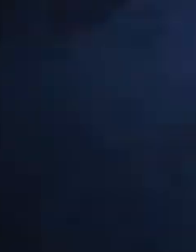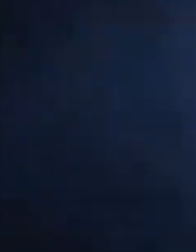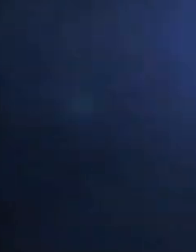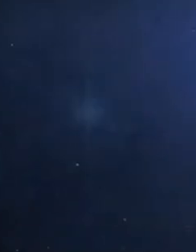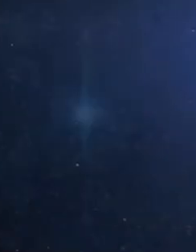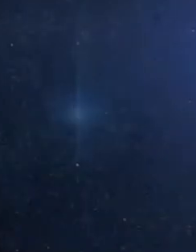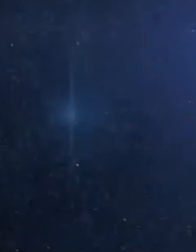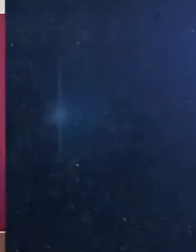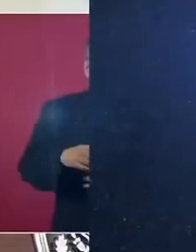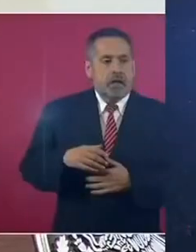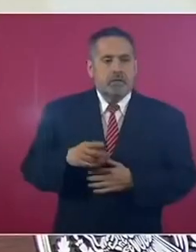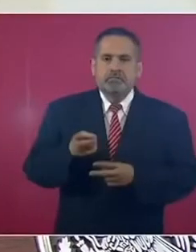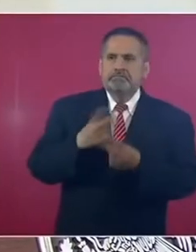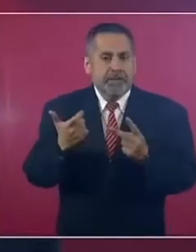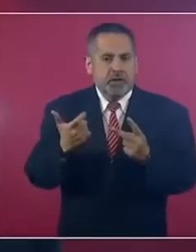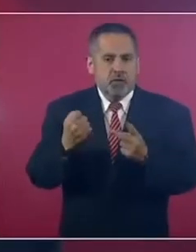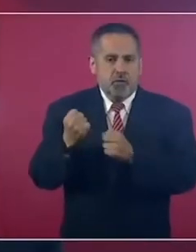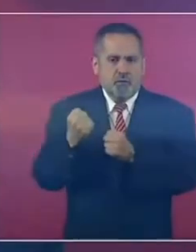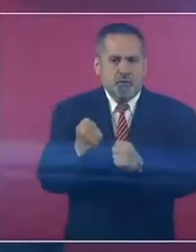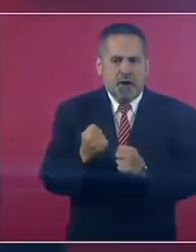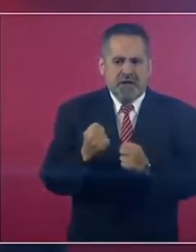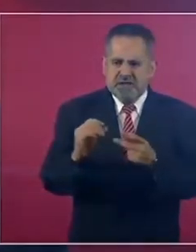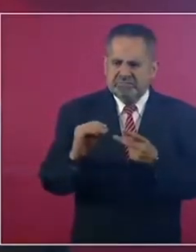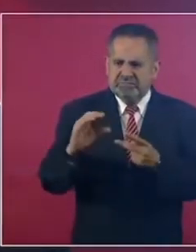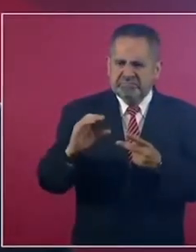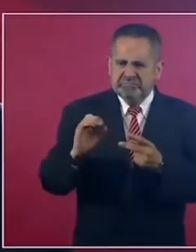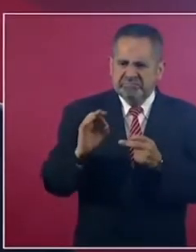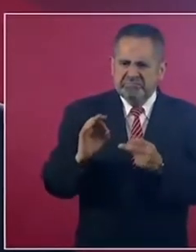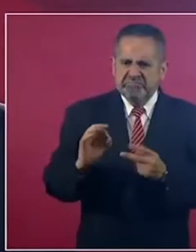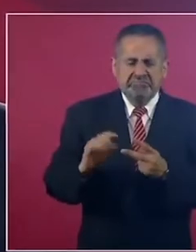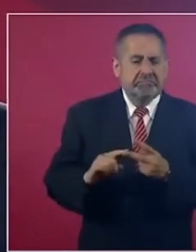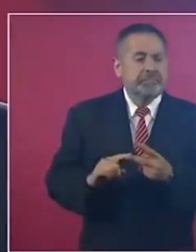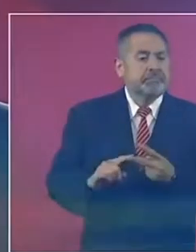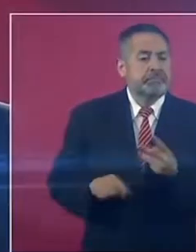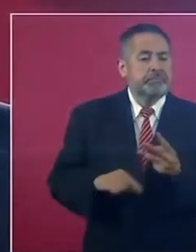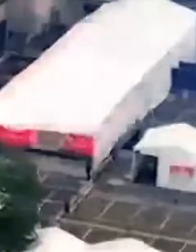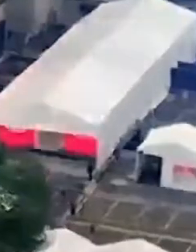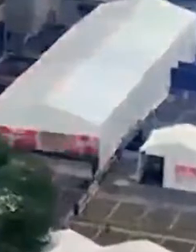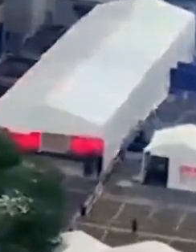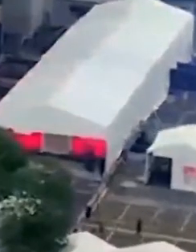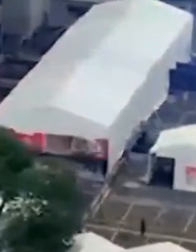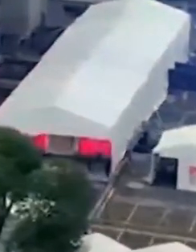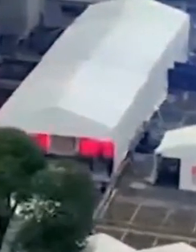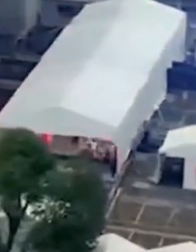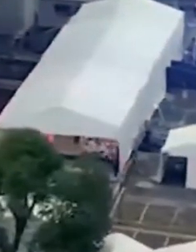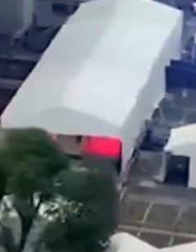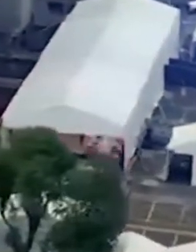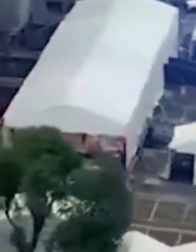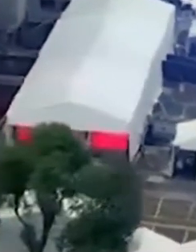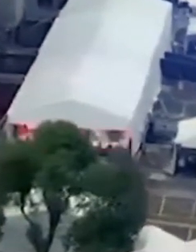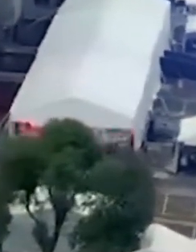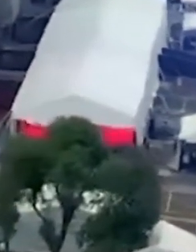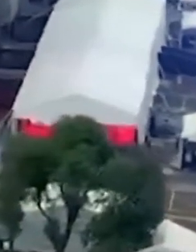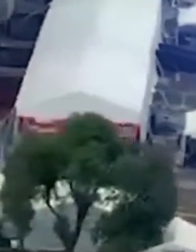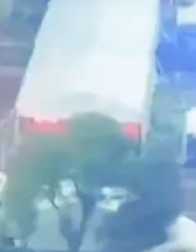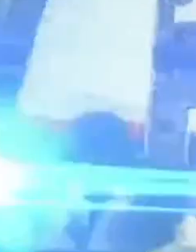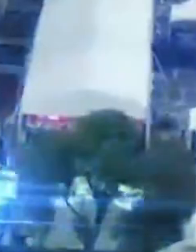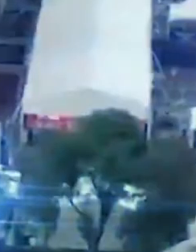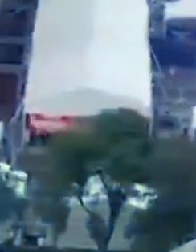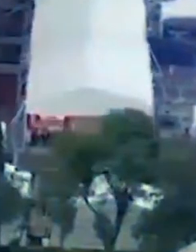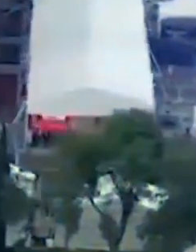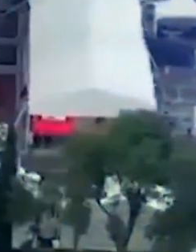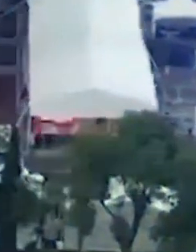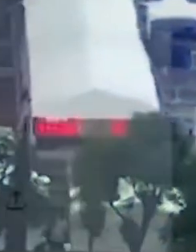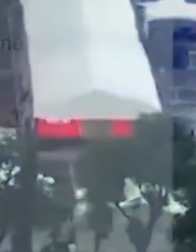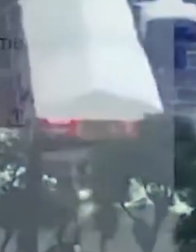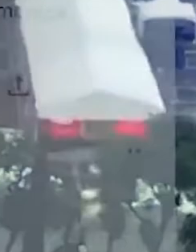Desde el pasado mes de abril, cuando el presidente Andrés Manuel López Obrador presentó la reforma electoral, la iniciativa ha